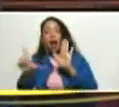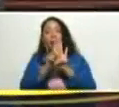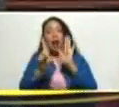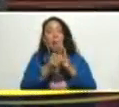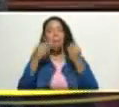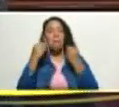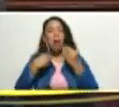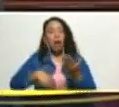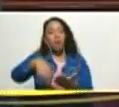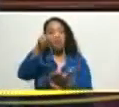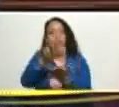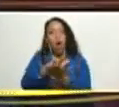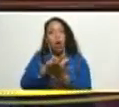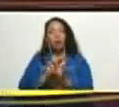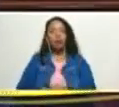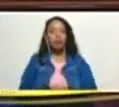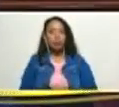aprobación